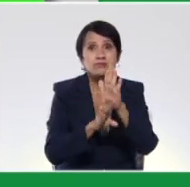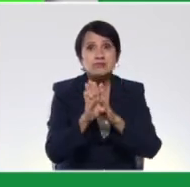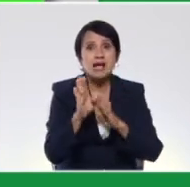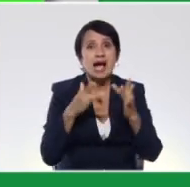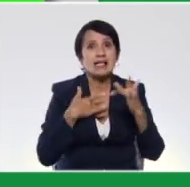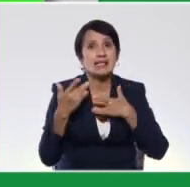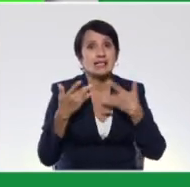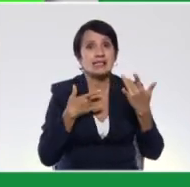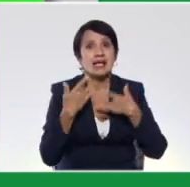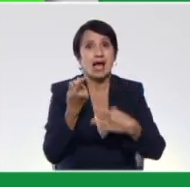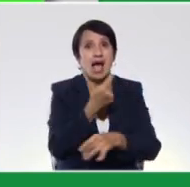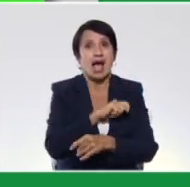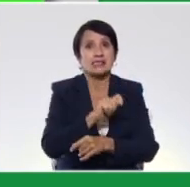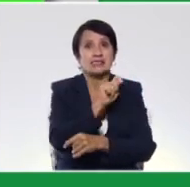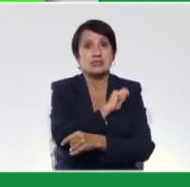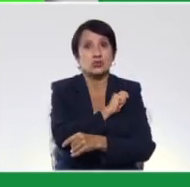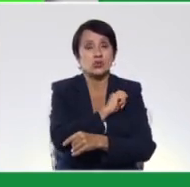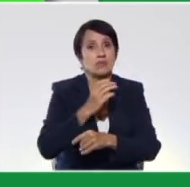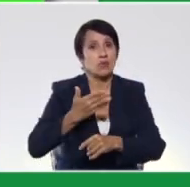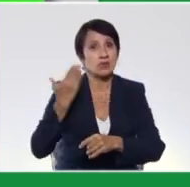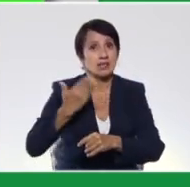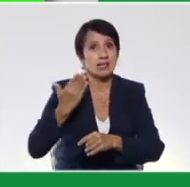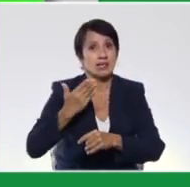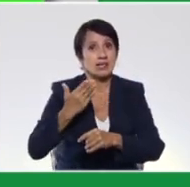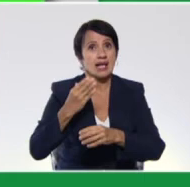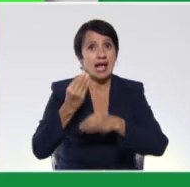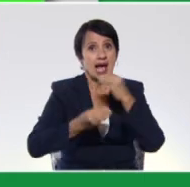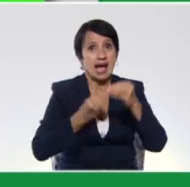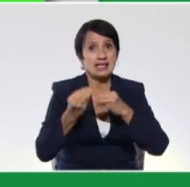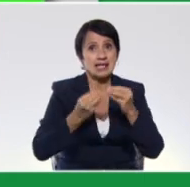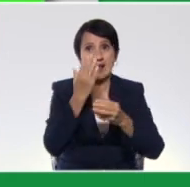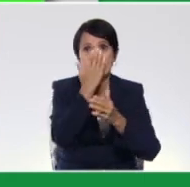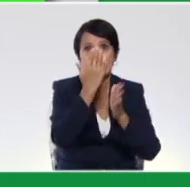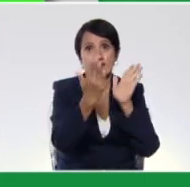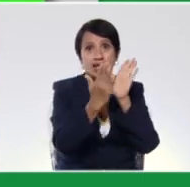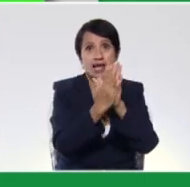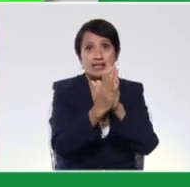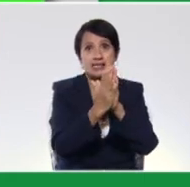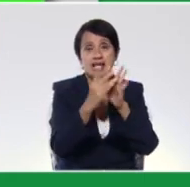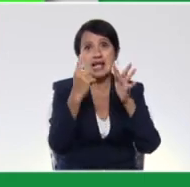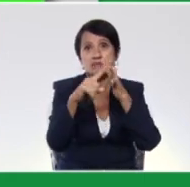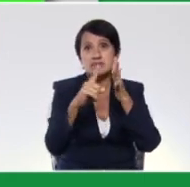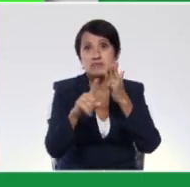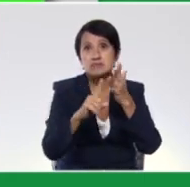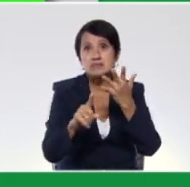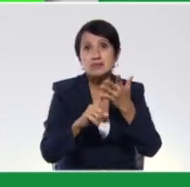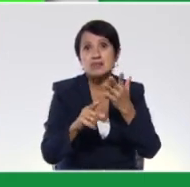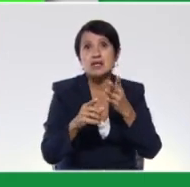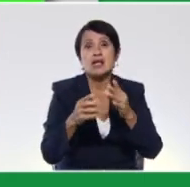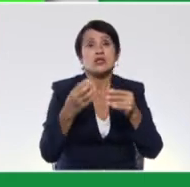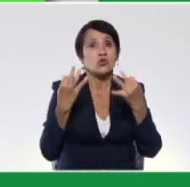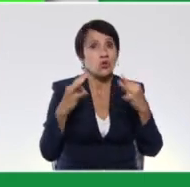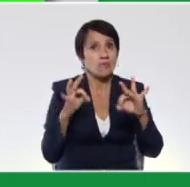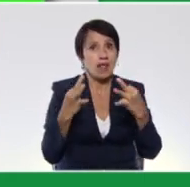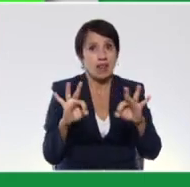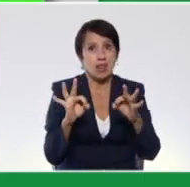actitudes necesarias para asumir y hacerle frente a los acontecimientos cotidianos.